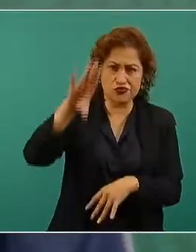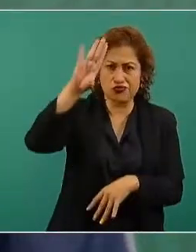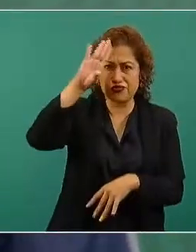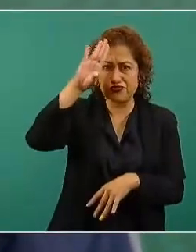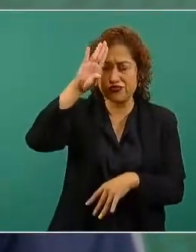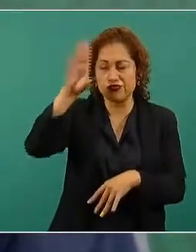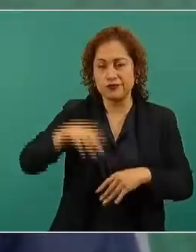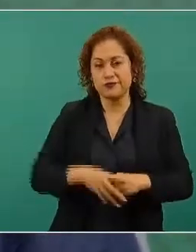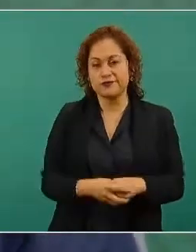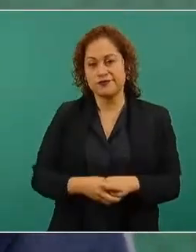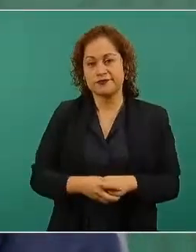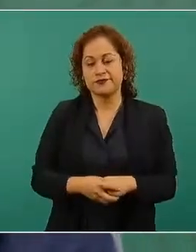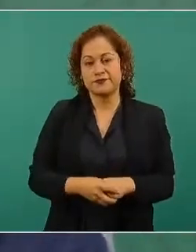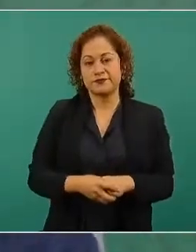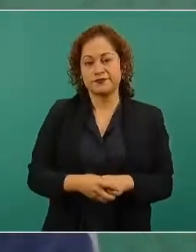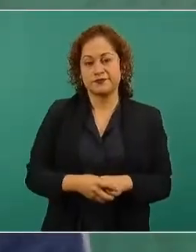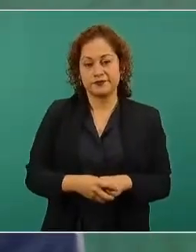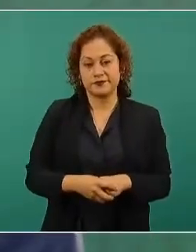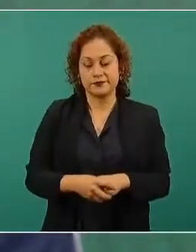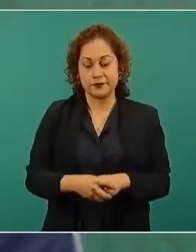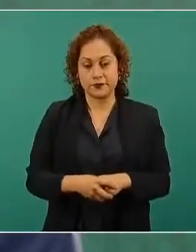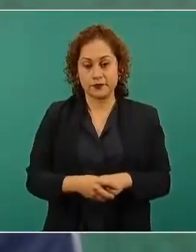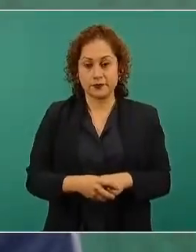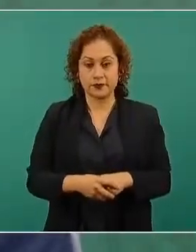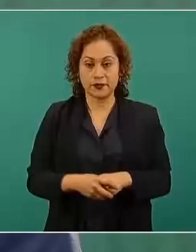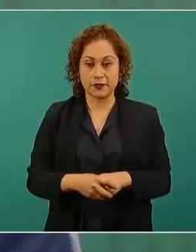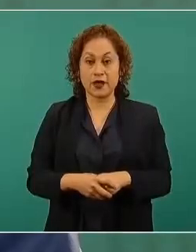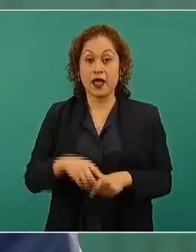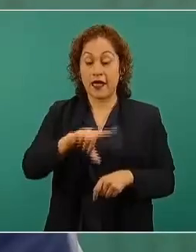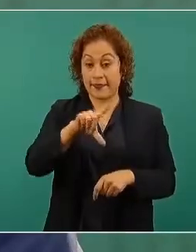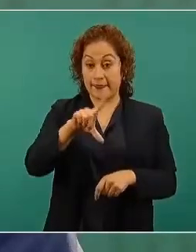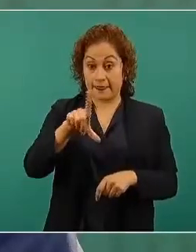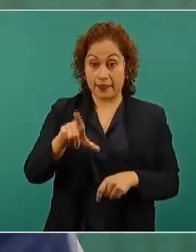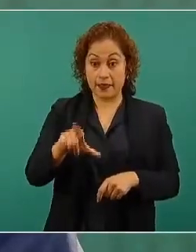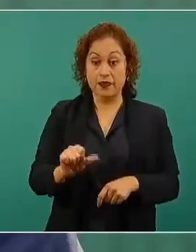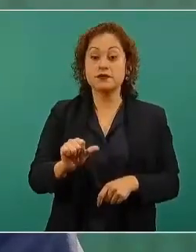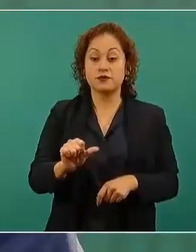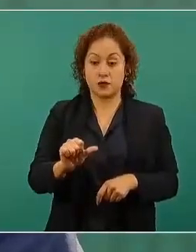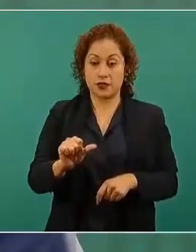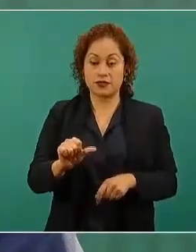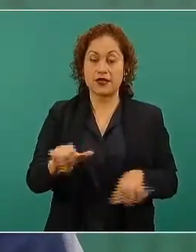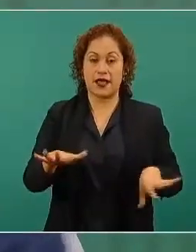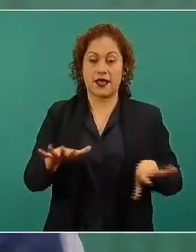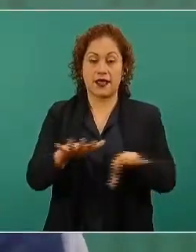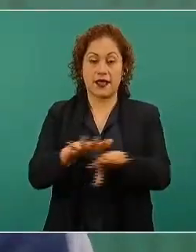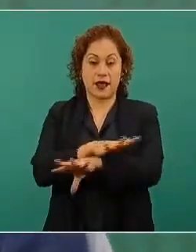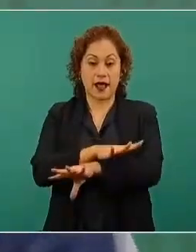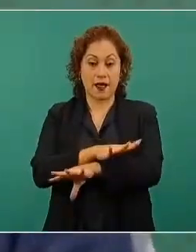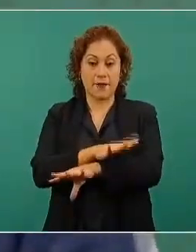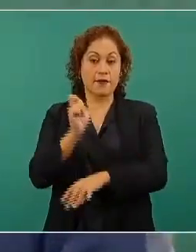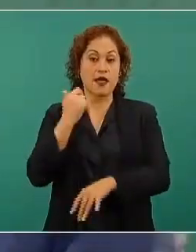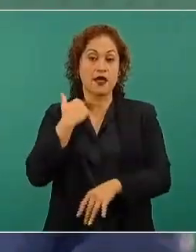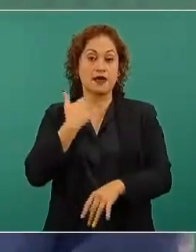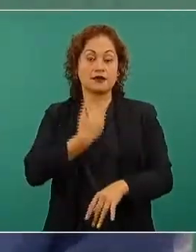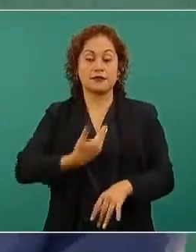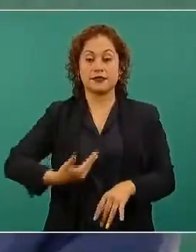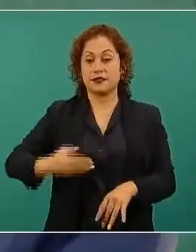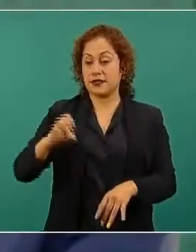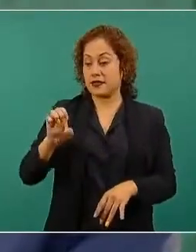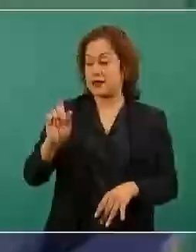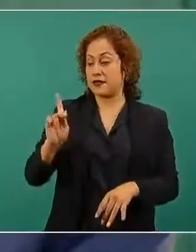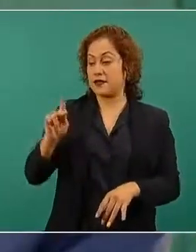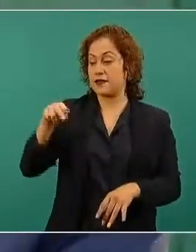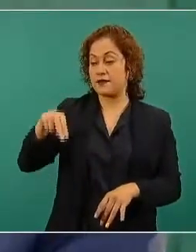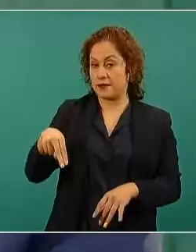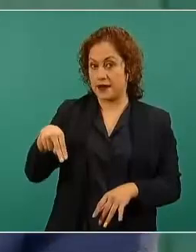y luego ya con el presidente Peña otra de las empresas predilectas era